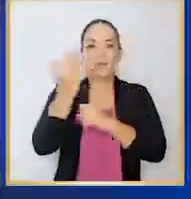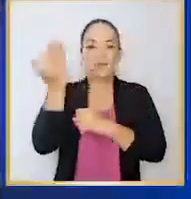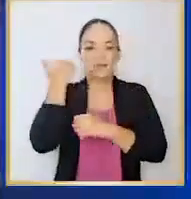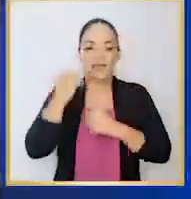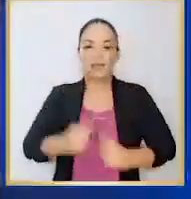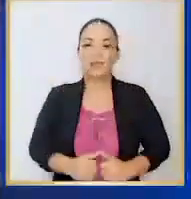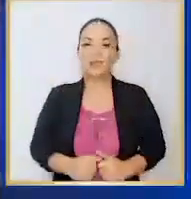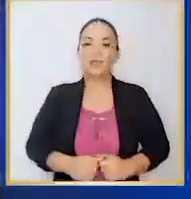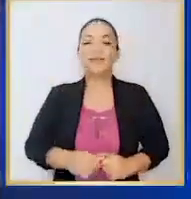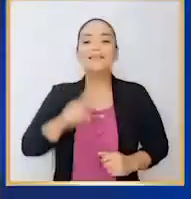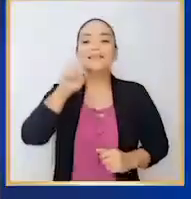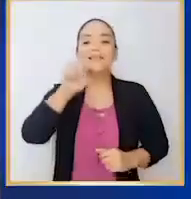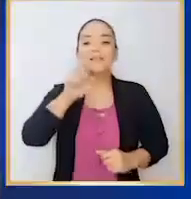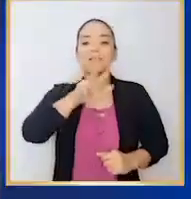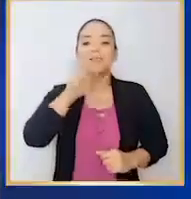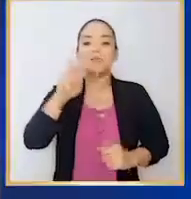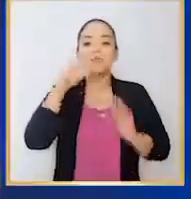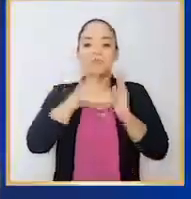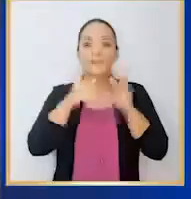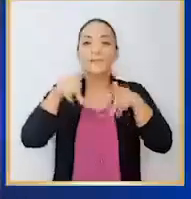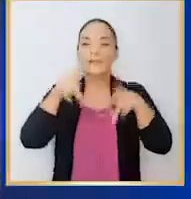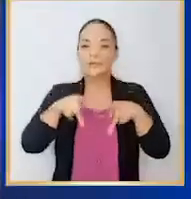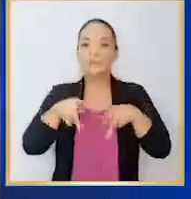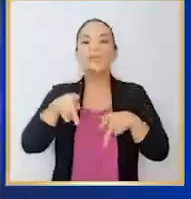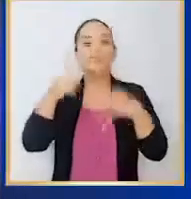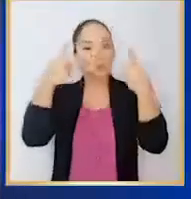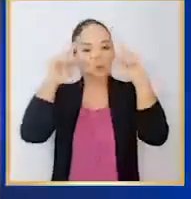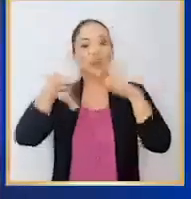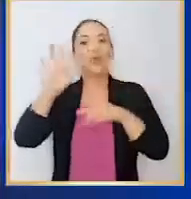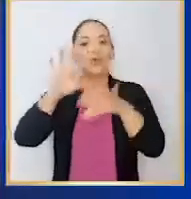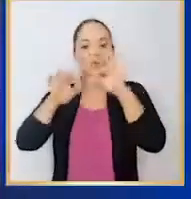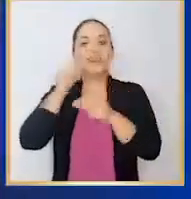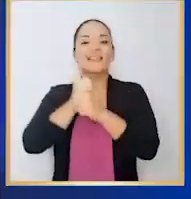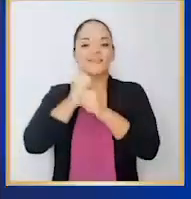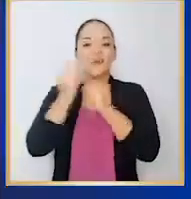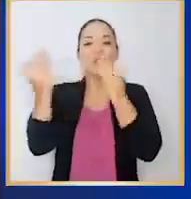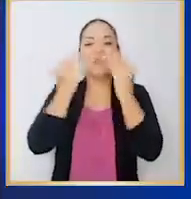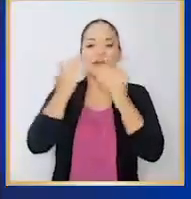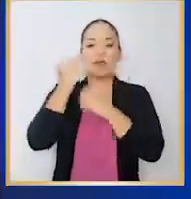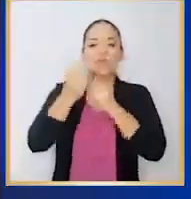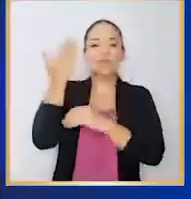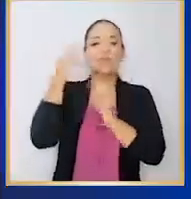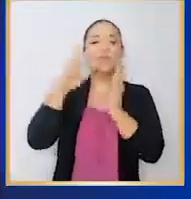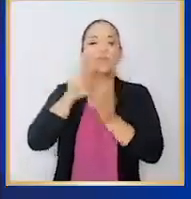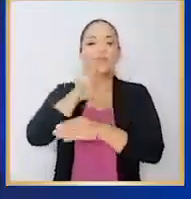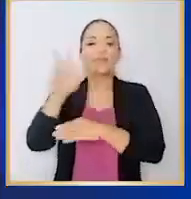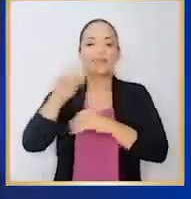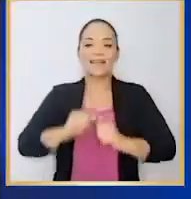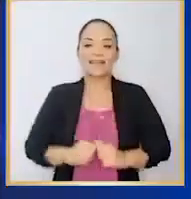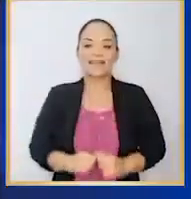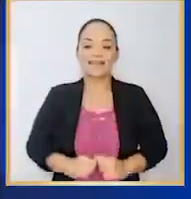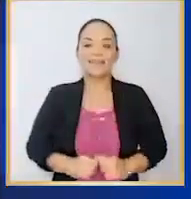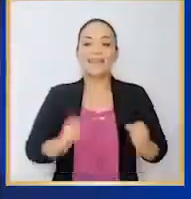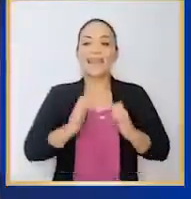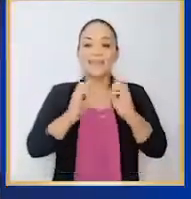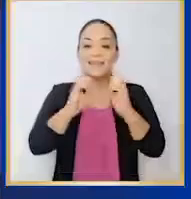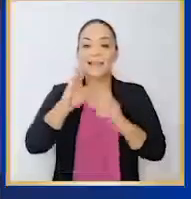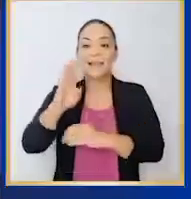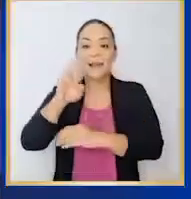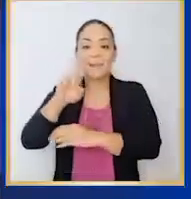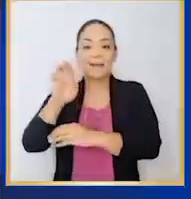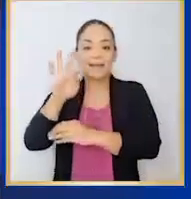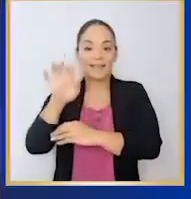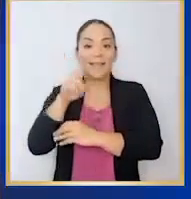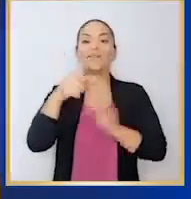menos con respecto al año pasado. 132 mil personas ocupadas más con respecto al 2023. La